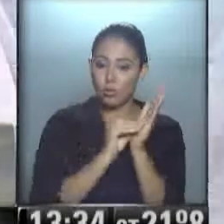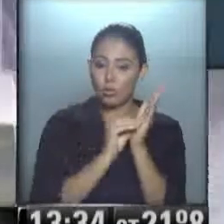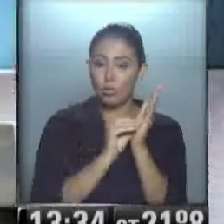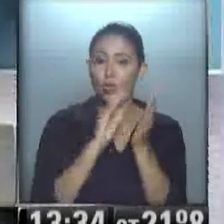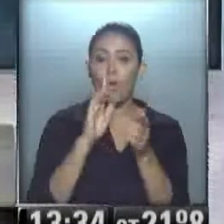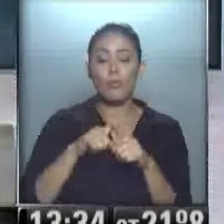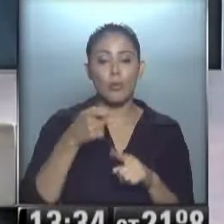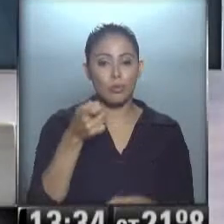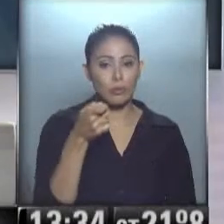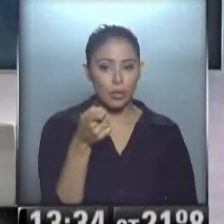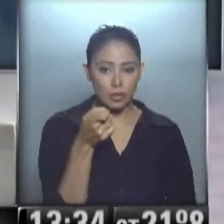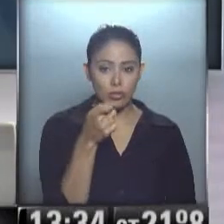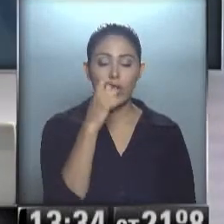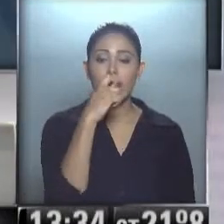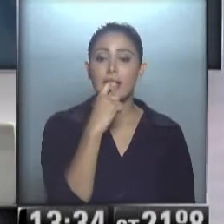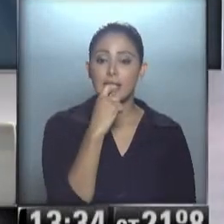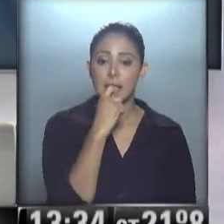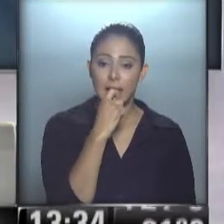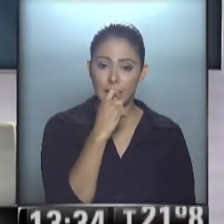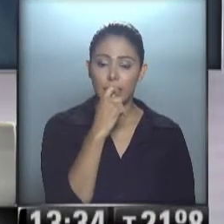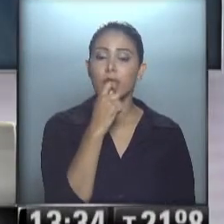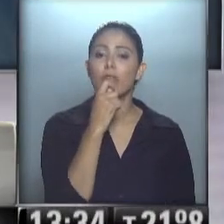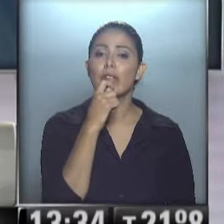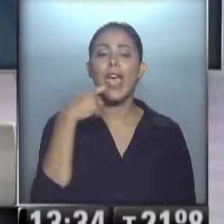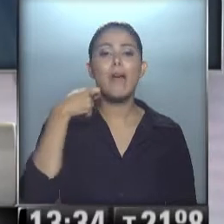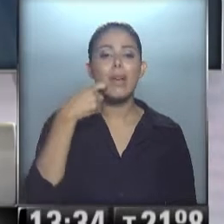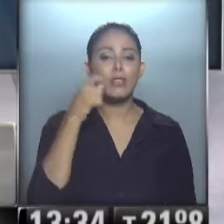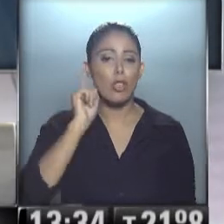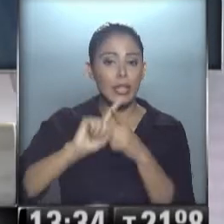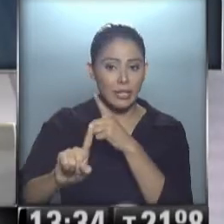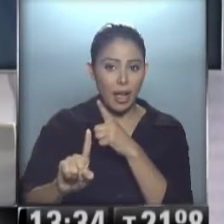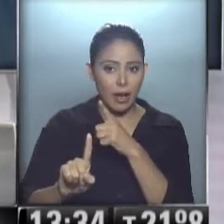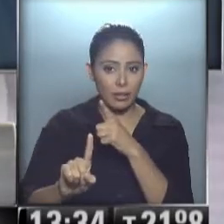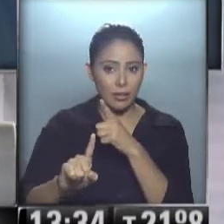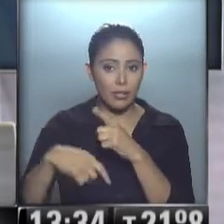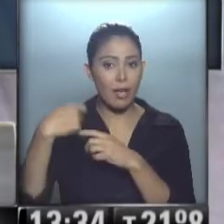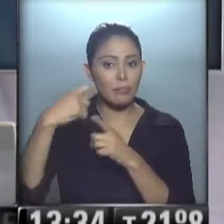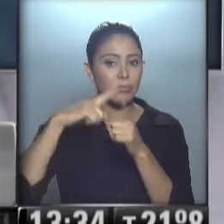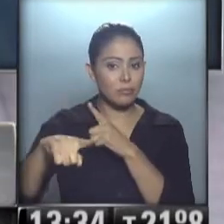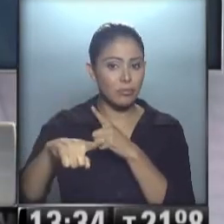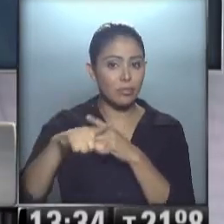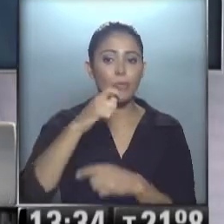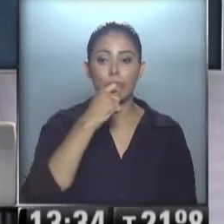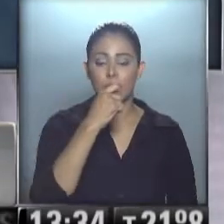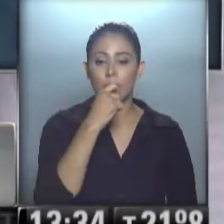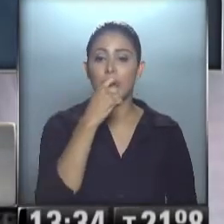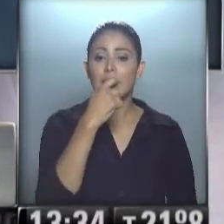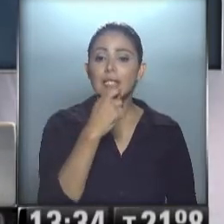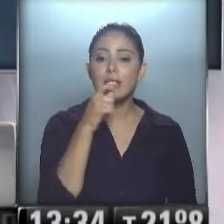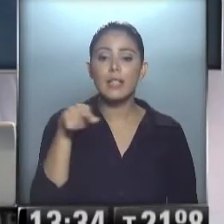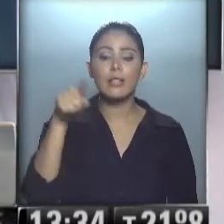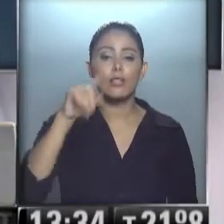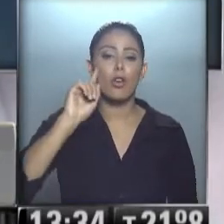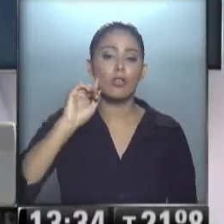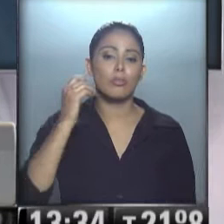previsional y aquellos en cuanto a las pensiones directas, causantes que tengan